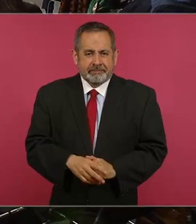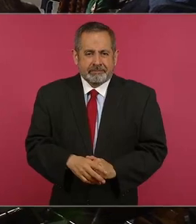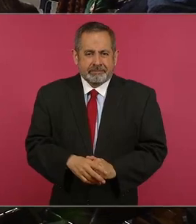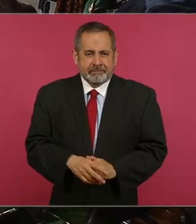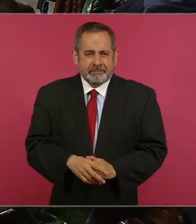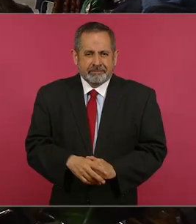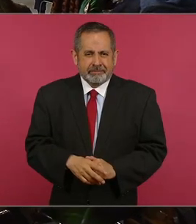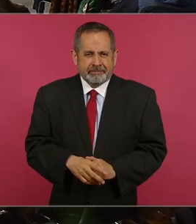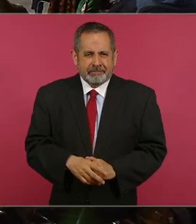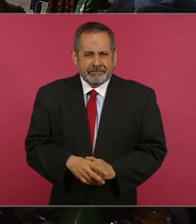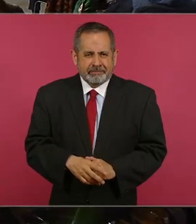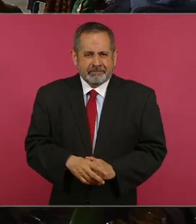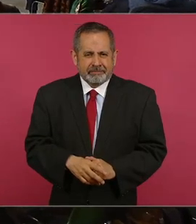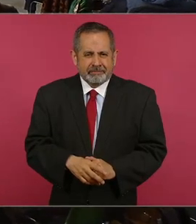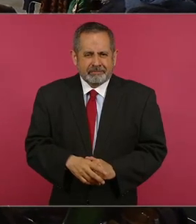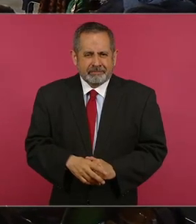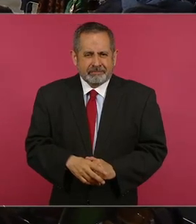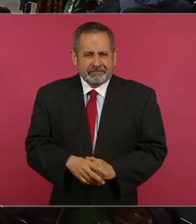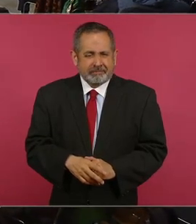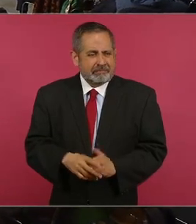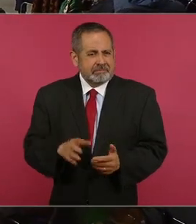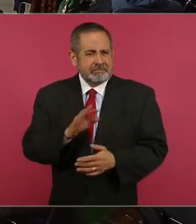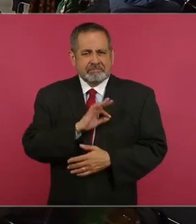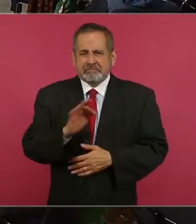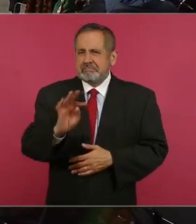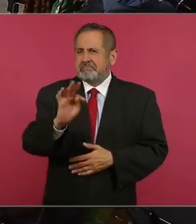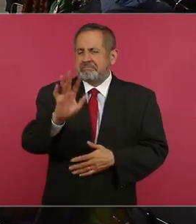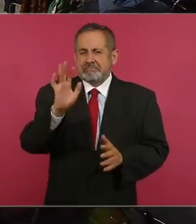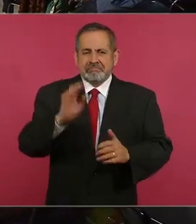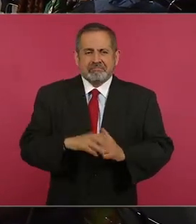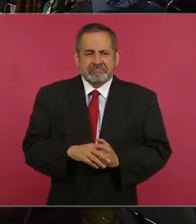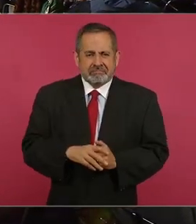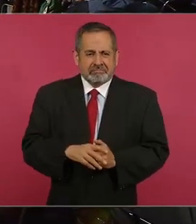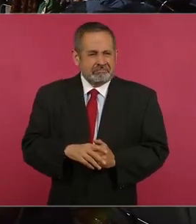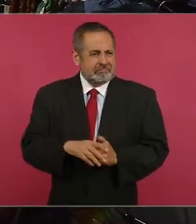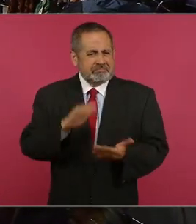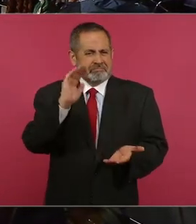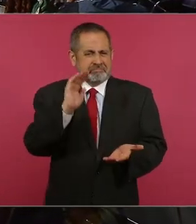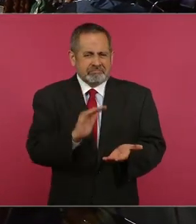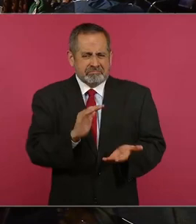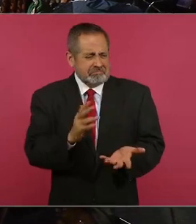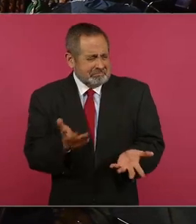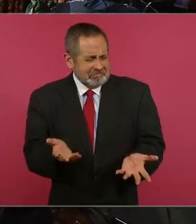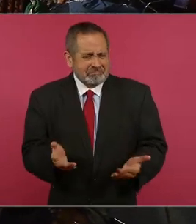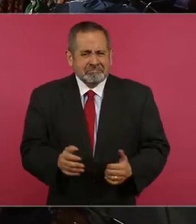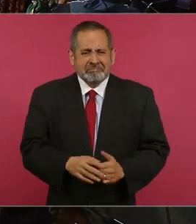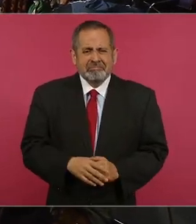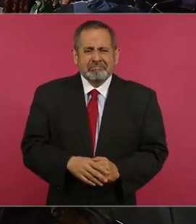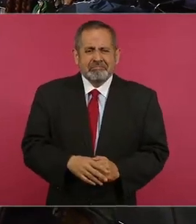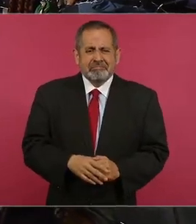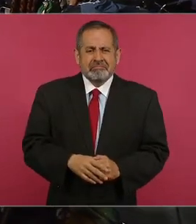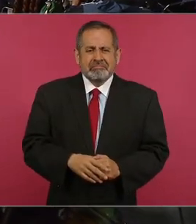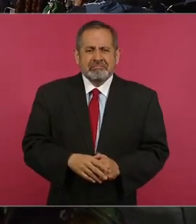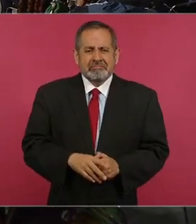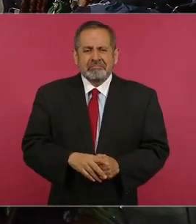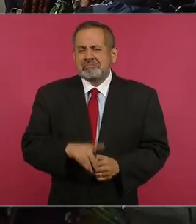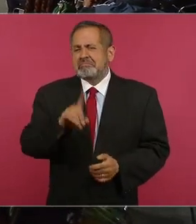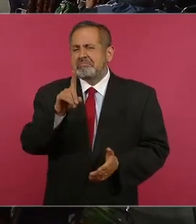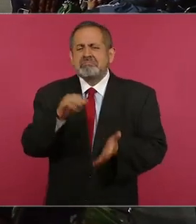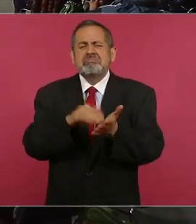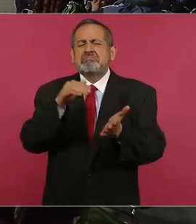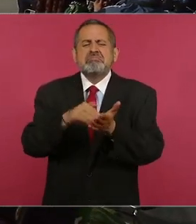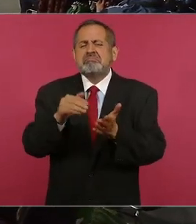puede ser que la reducción sean los mil millones,